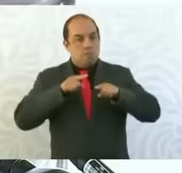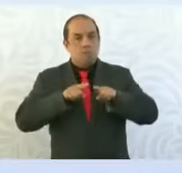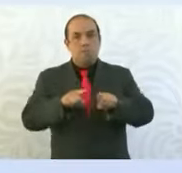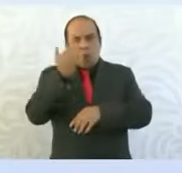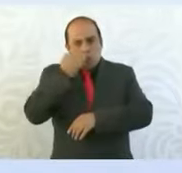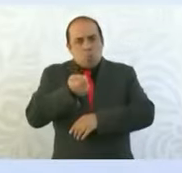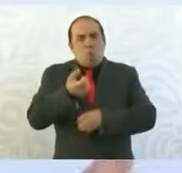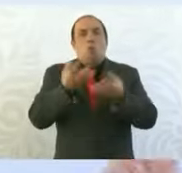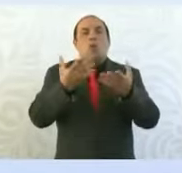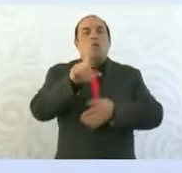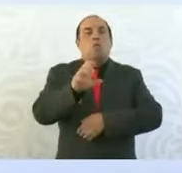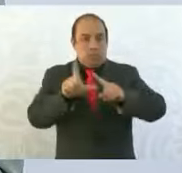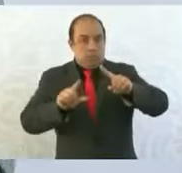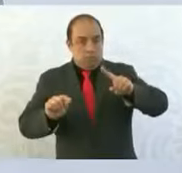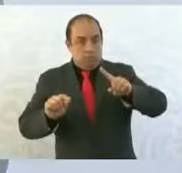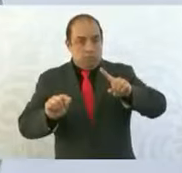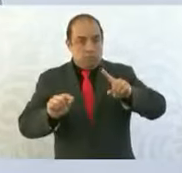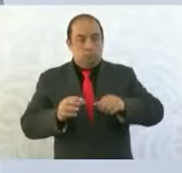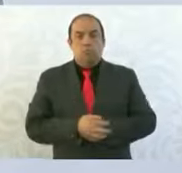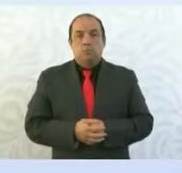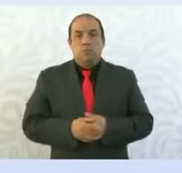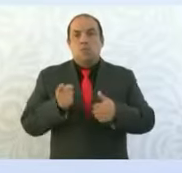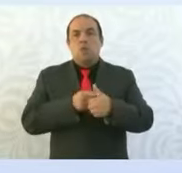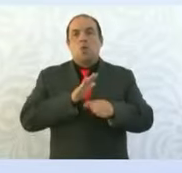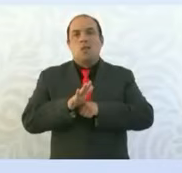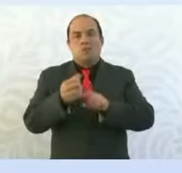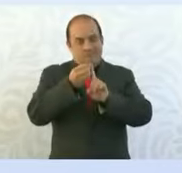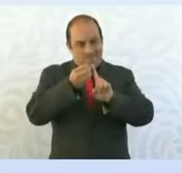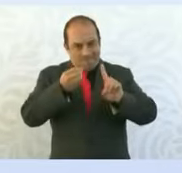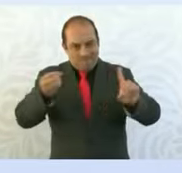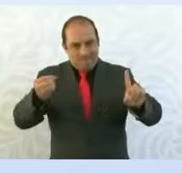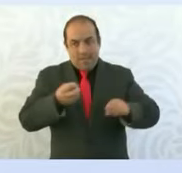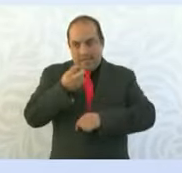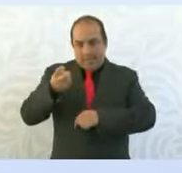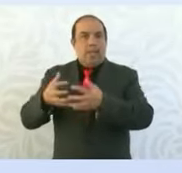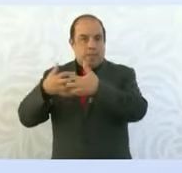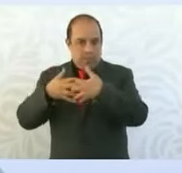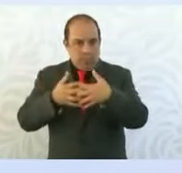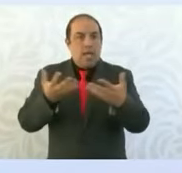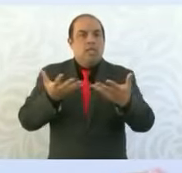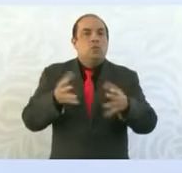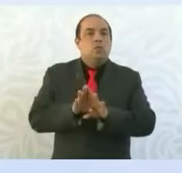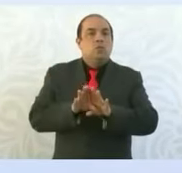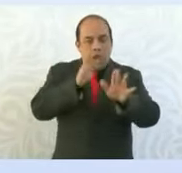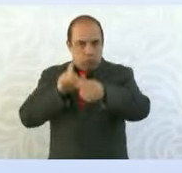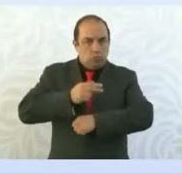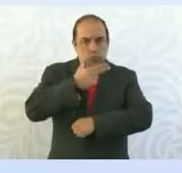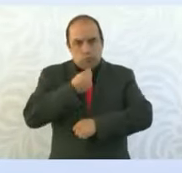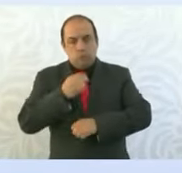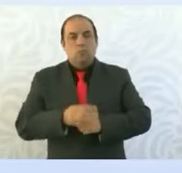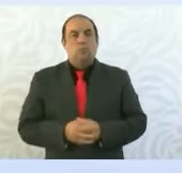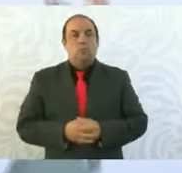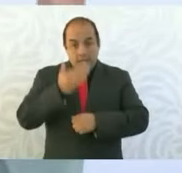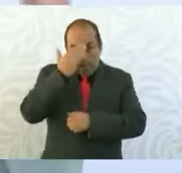poco cuánta agua disponible hay en el país. Entonces, lo primero es poner orden en las concesiones. Y esto lo vamos a hacer en acuerdo con todas y con todos. Que